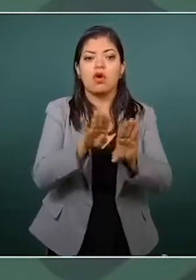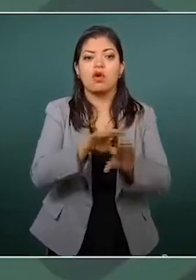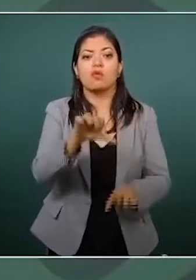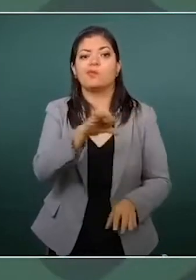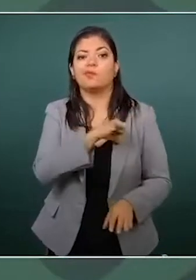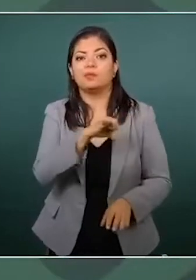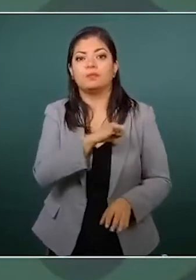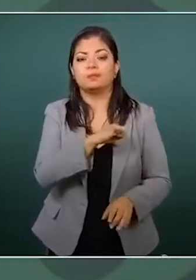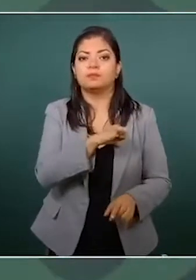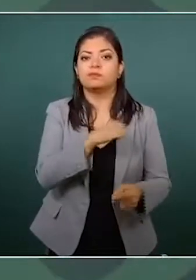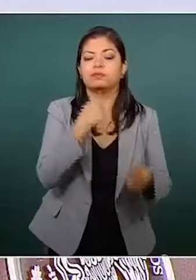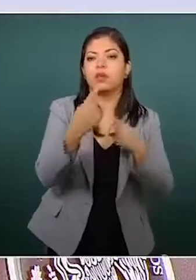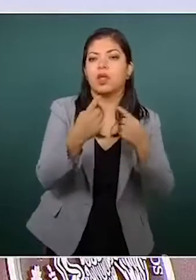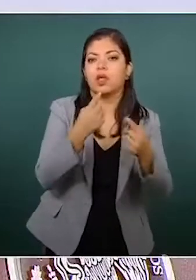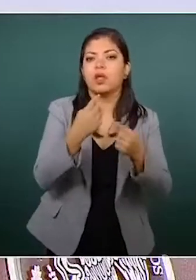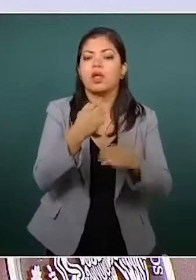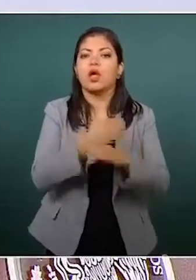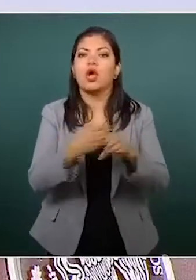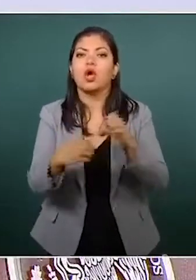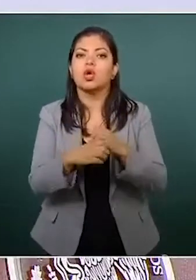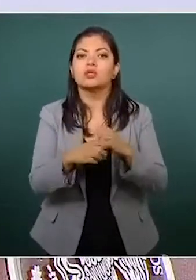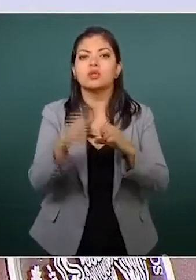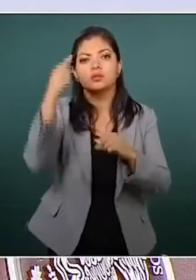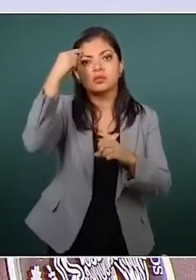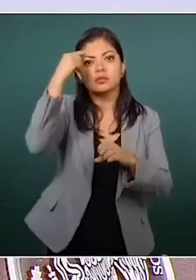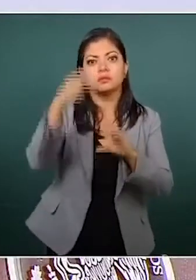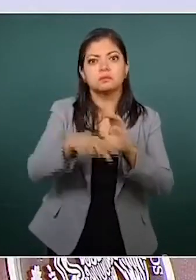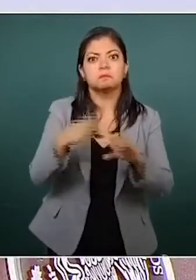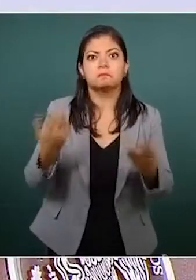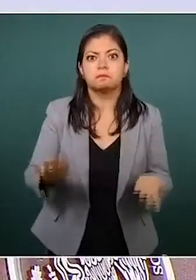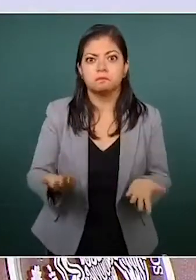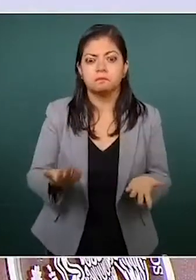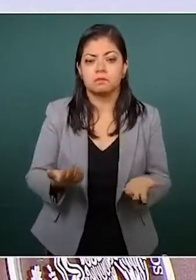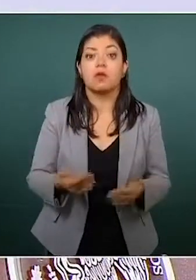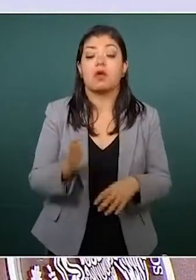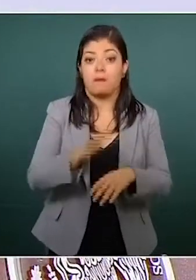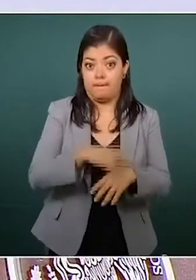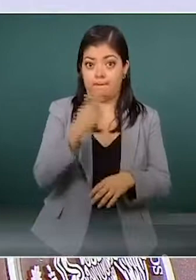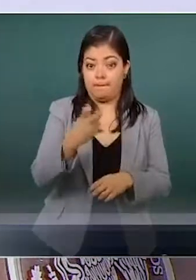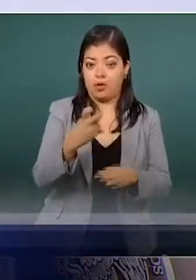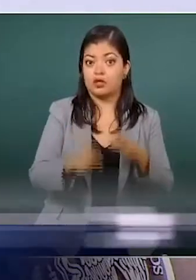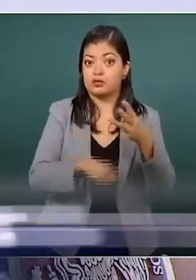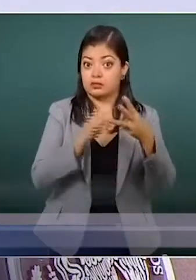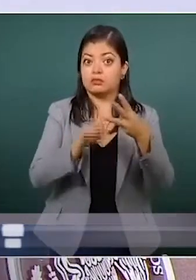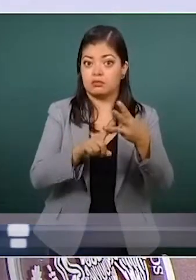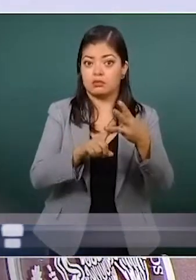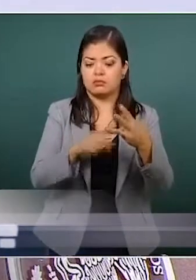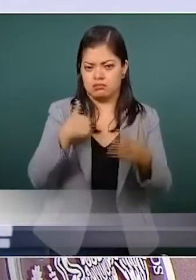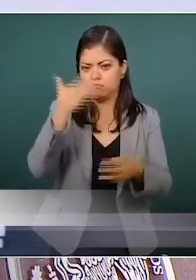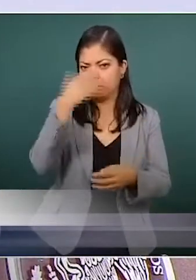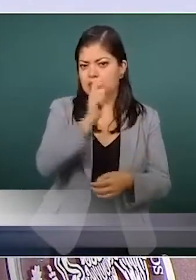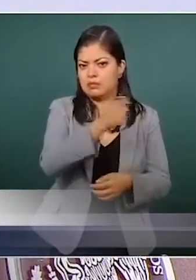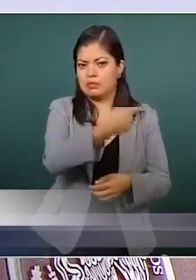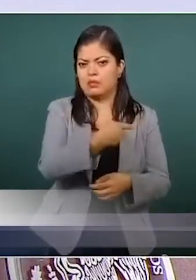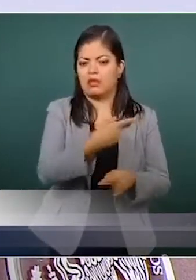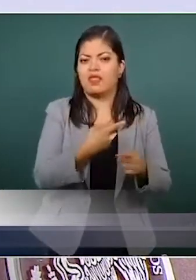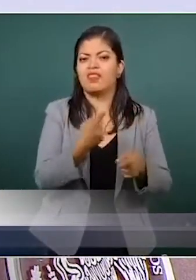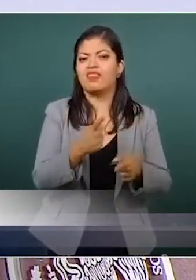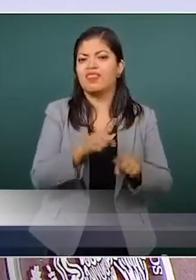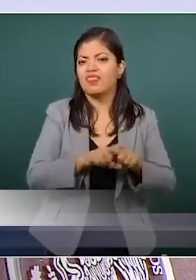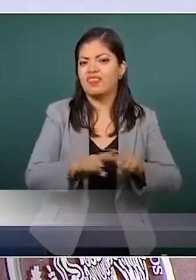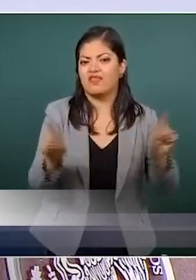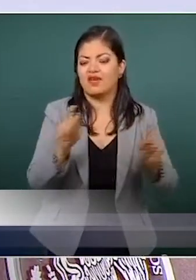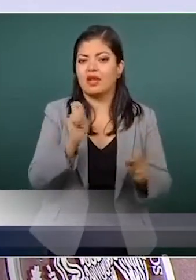inversiones de energías limpias, y ofreció al presidente iniciar una nueva etapa de diálogo y cooperación. Porque sé que podemos distinguir la diferencia entre la congruencia